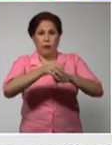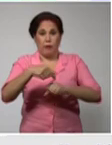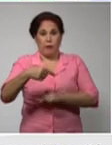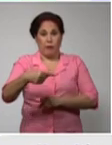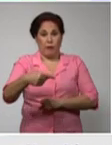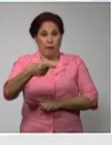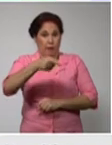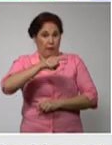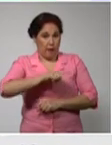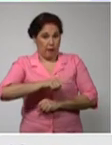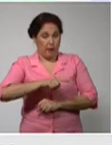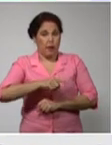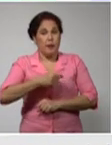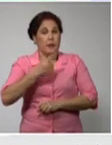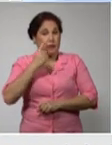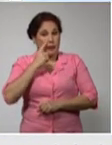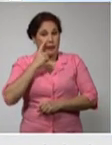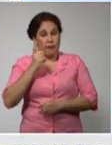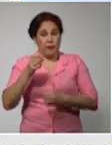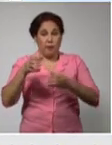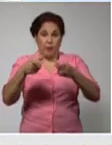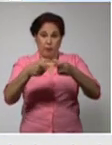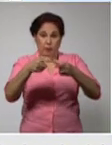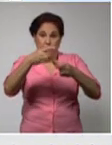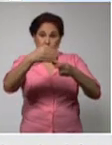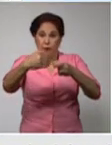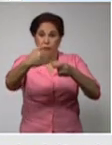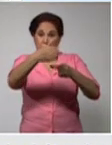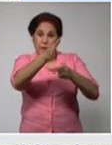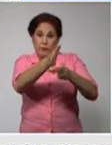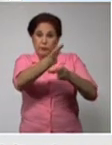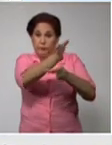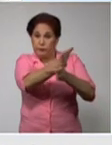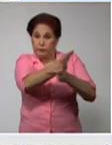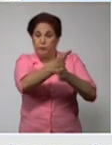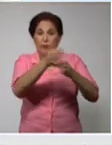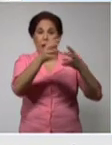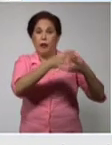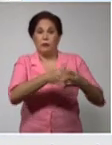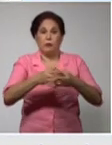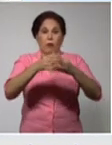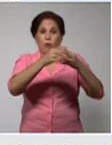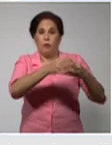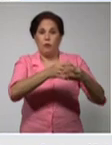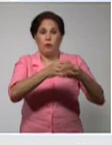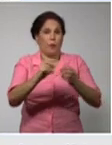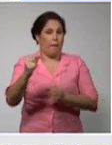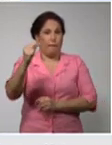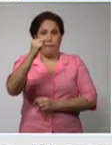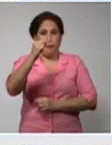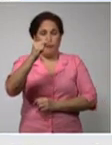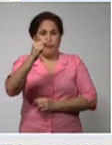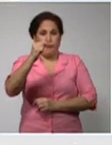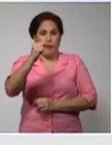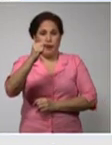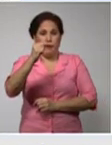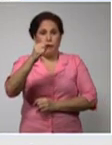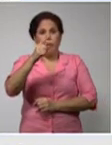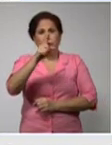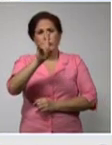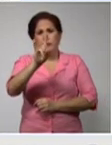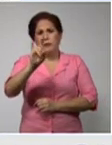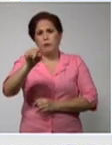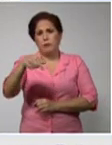de ayer se puede ver ahí en el pastel Estados Unidos a la cabeza nuevamente el 16